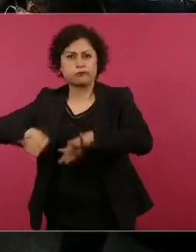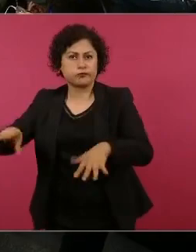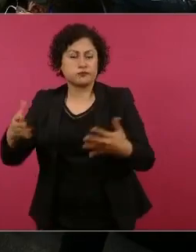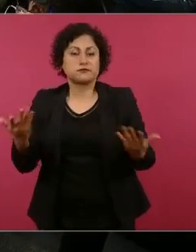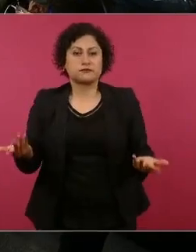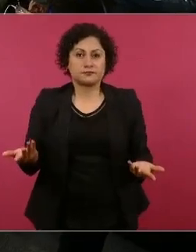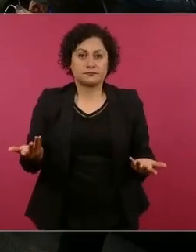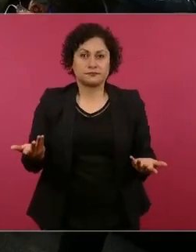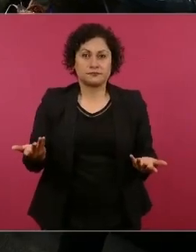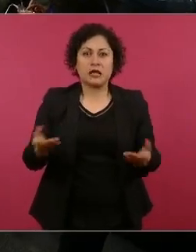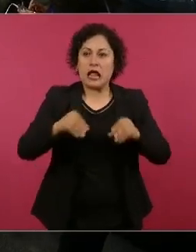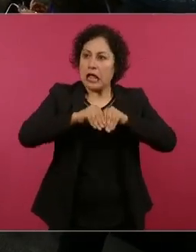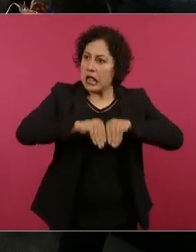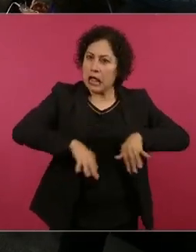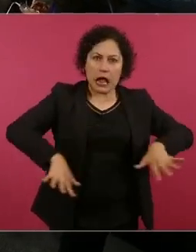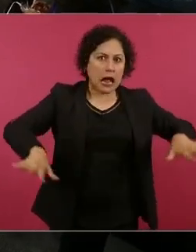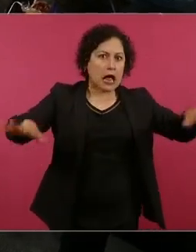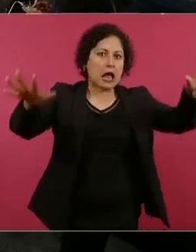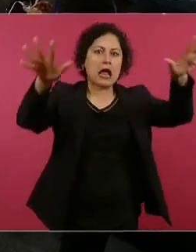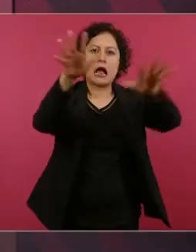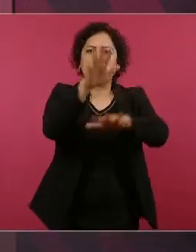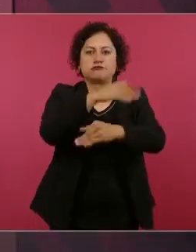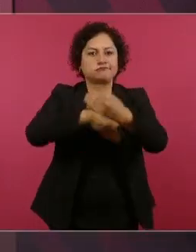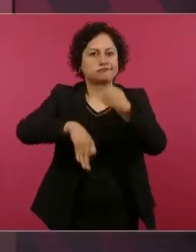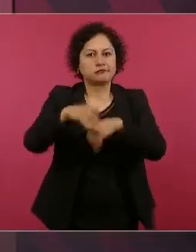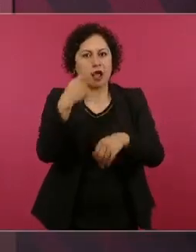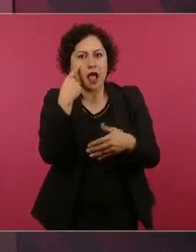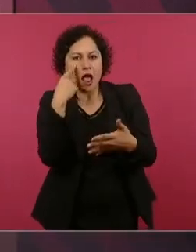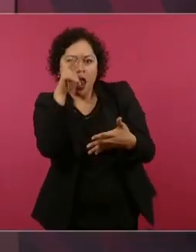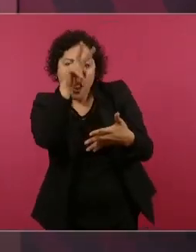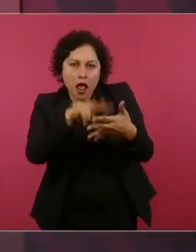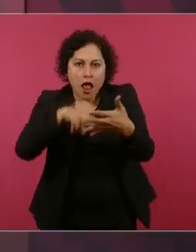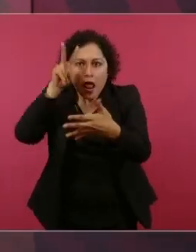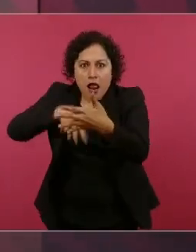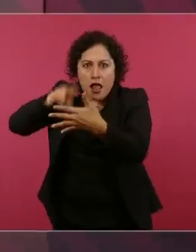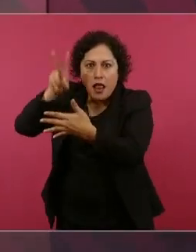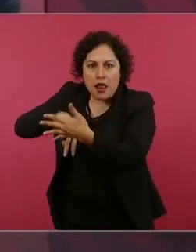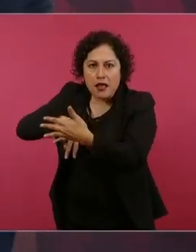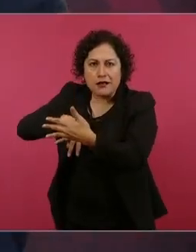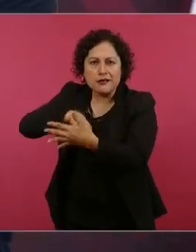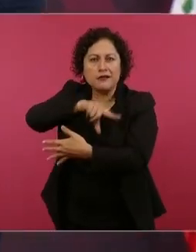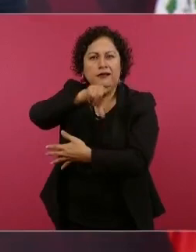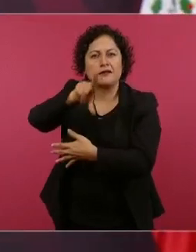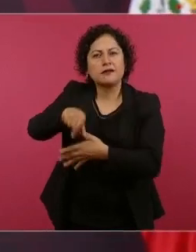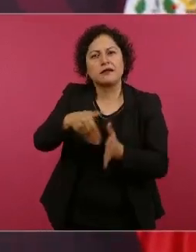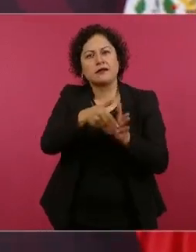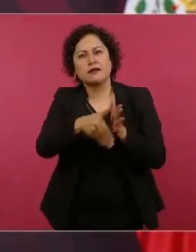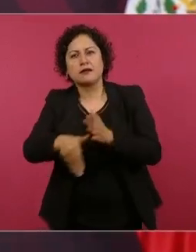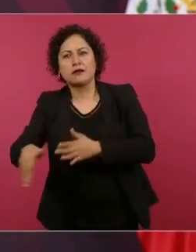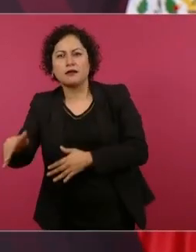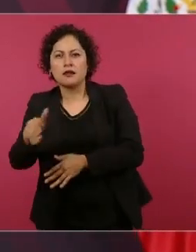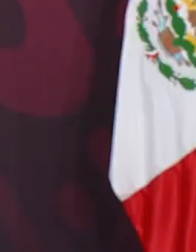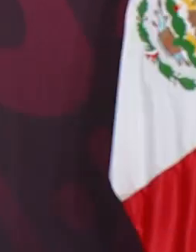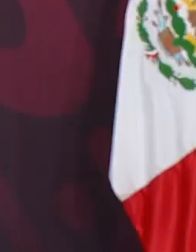y al final a quien castigan,